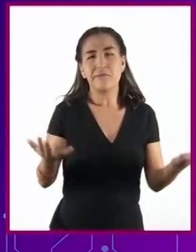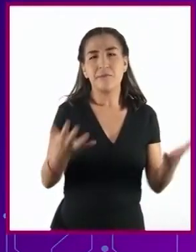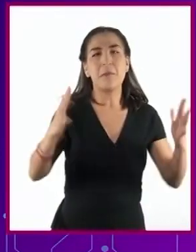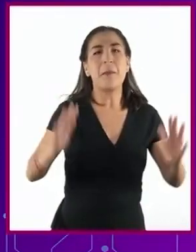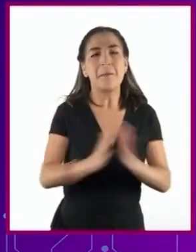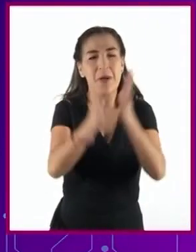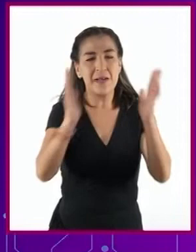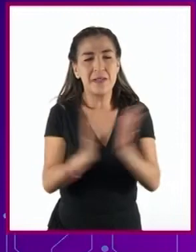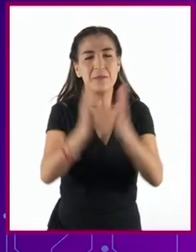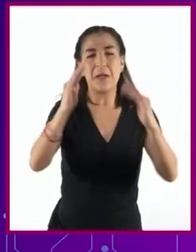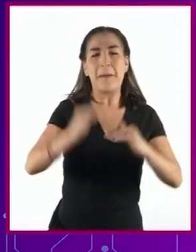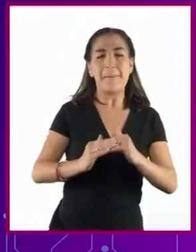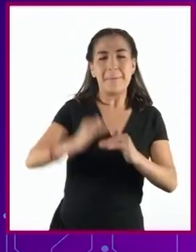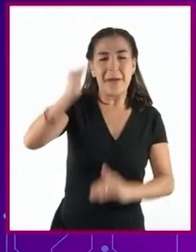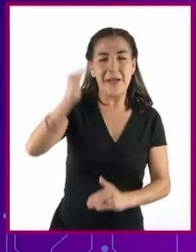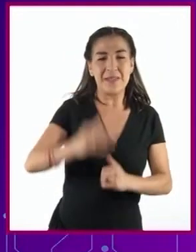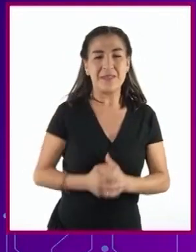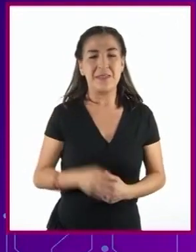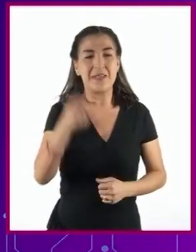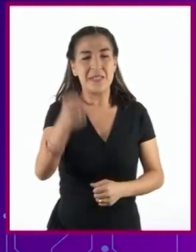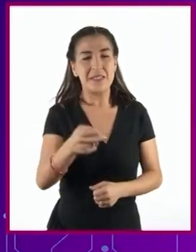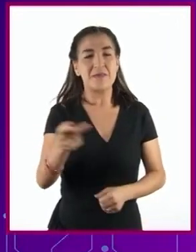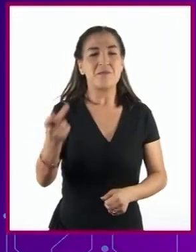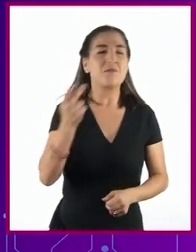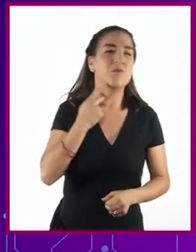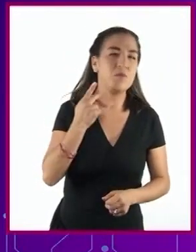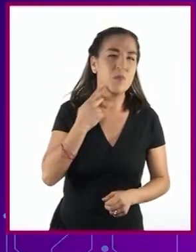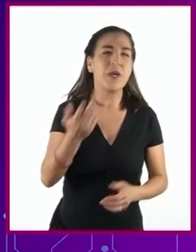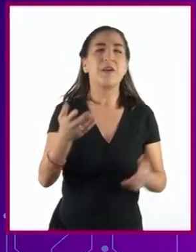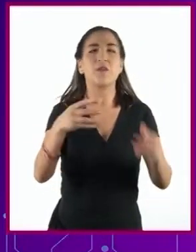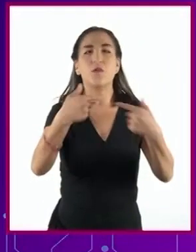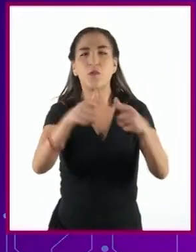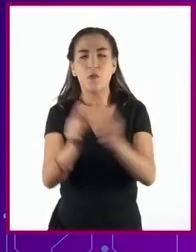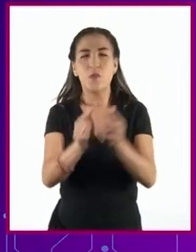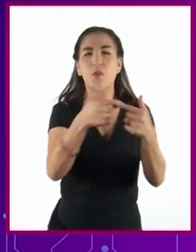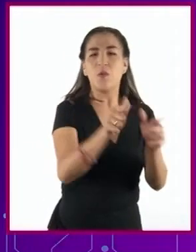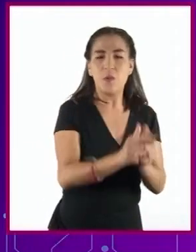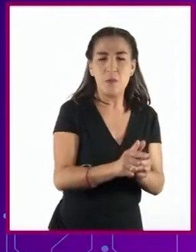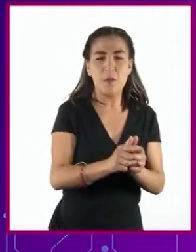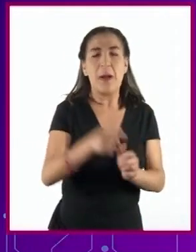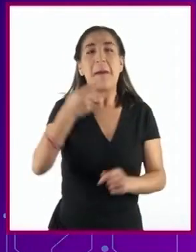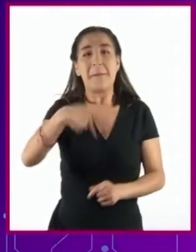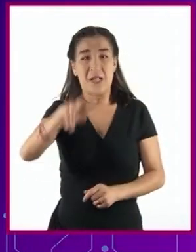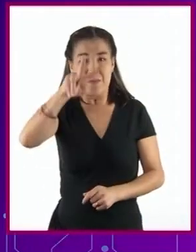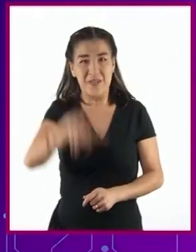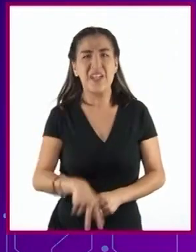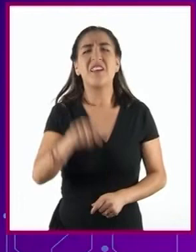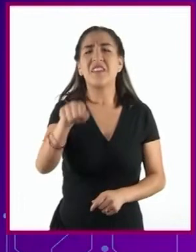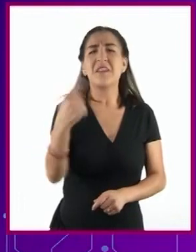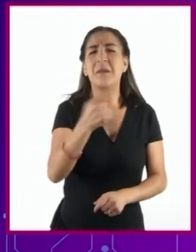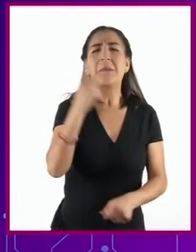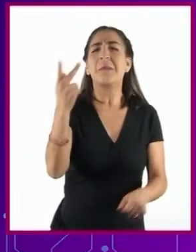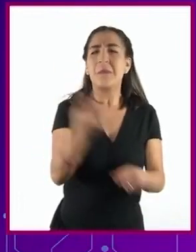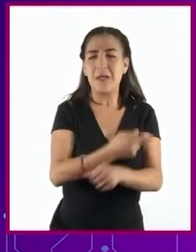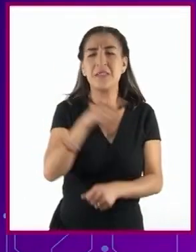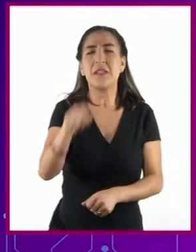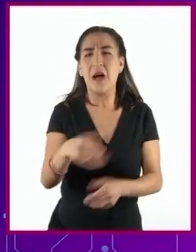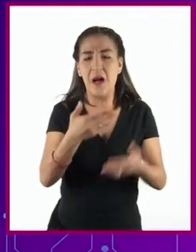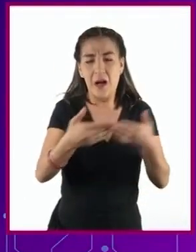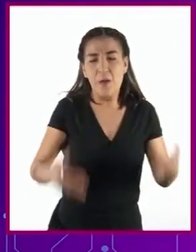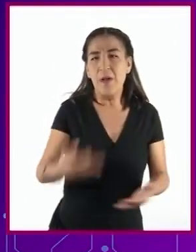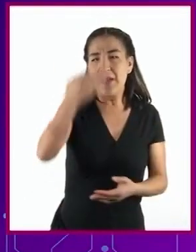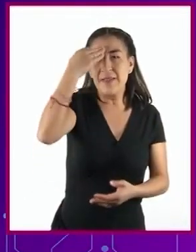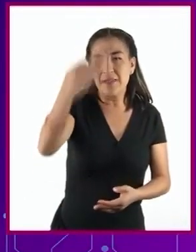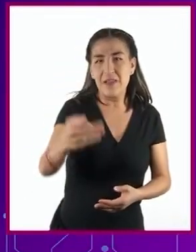mayor ahora de partidos políticos pero en realidad lo que ocurre con los partidos políticos actuales